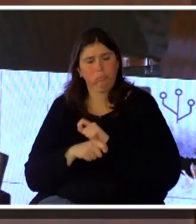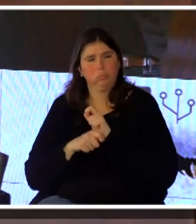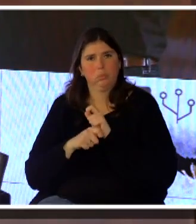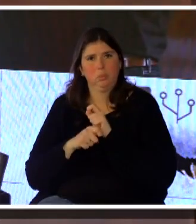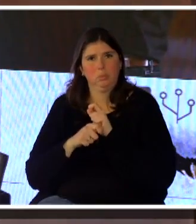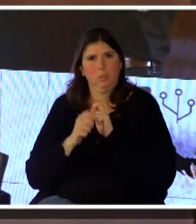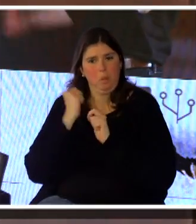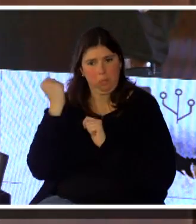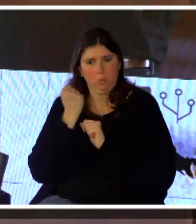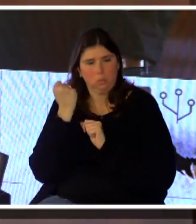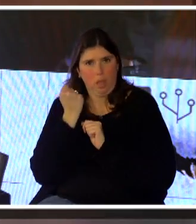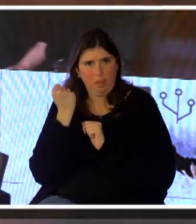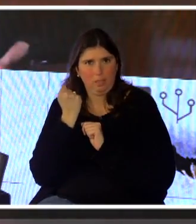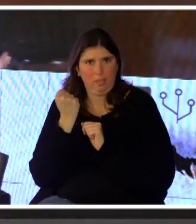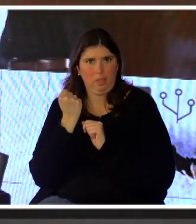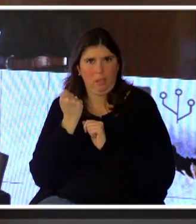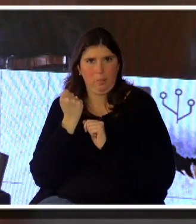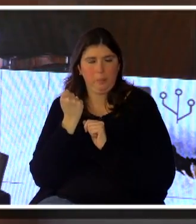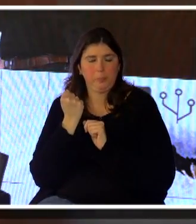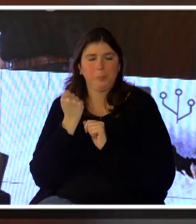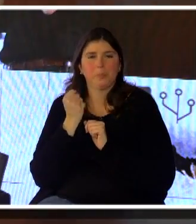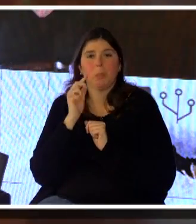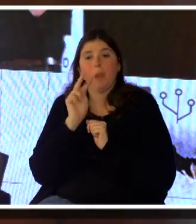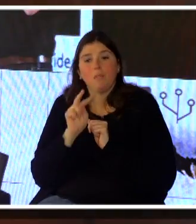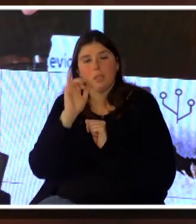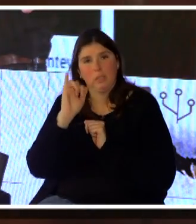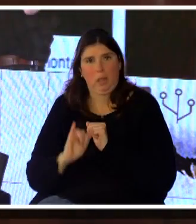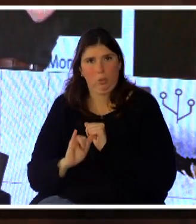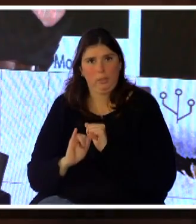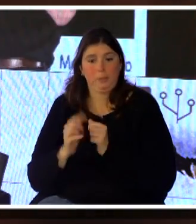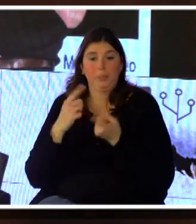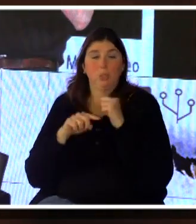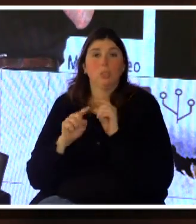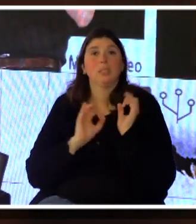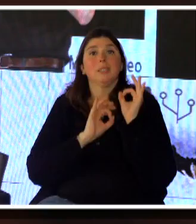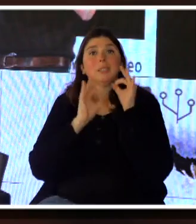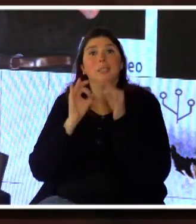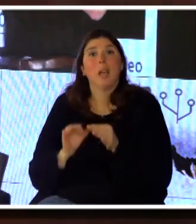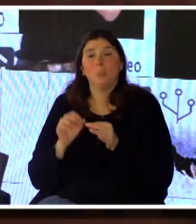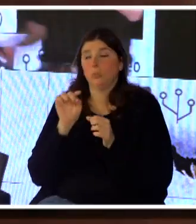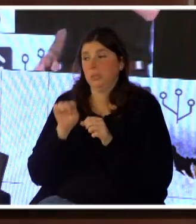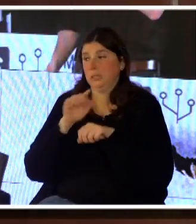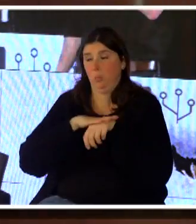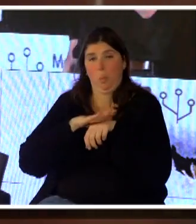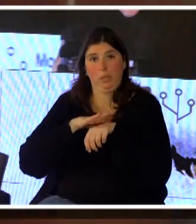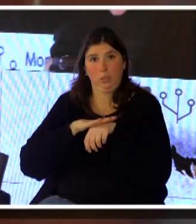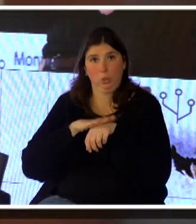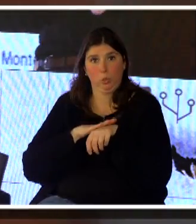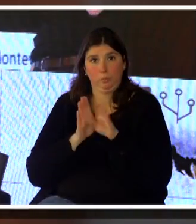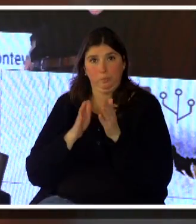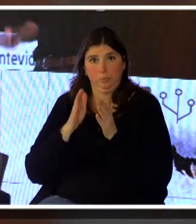definir los indicadores. Y bueno, así es que llegamos entonces a este lado donde